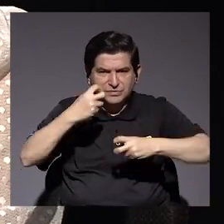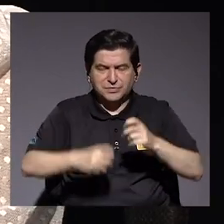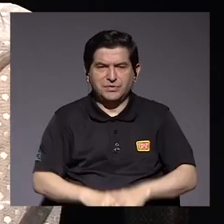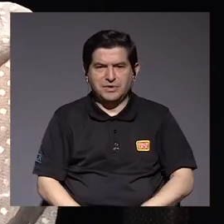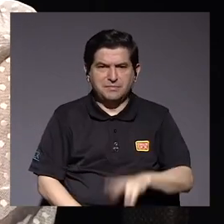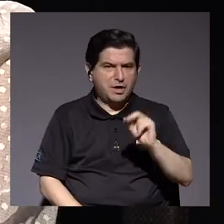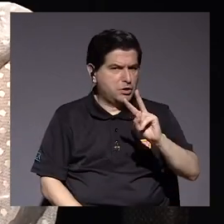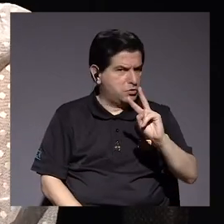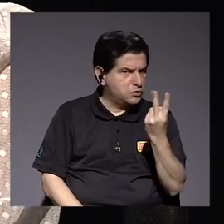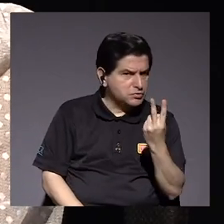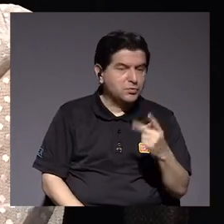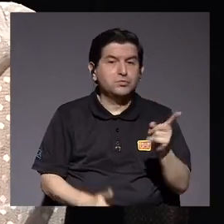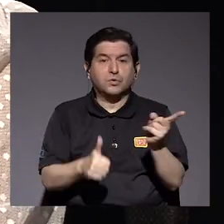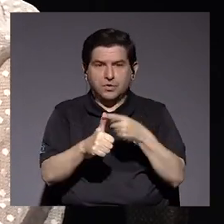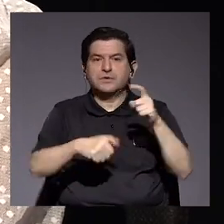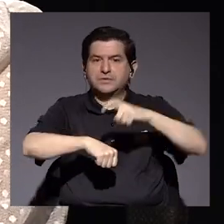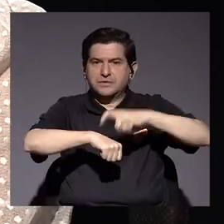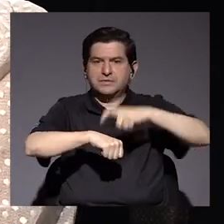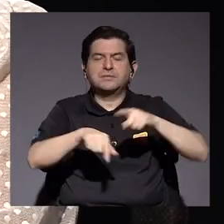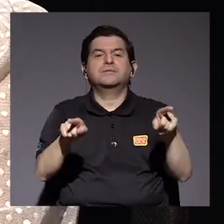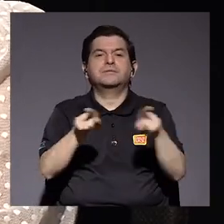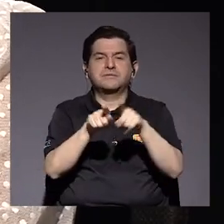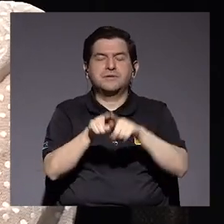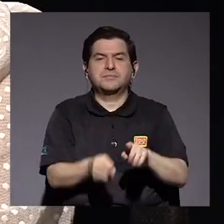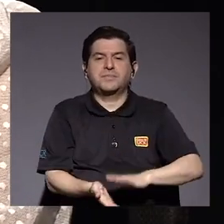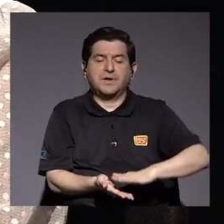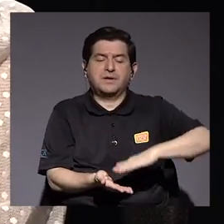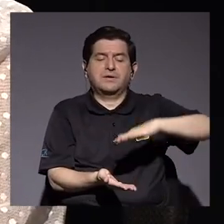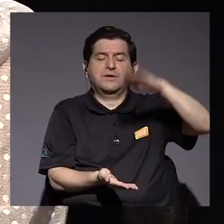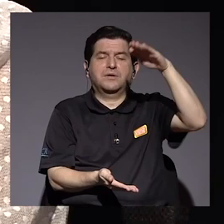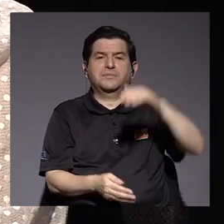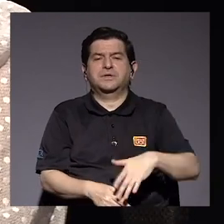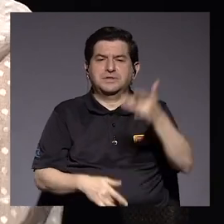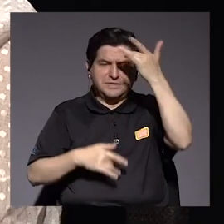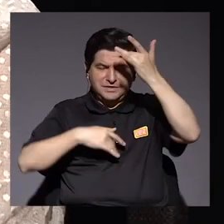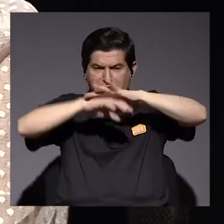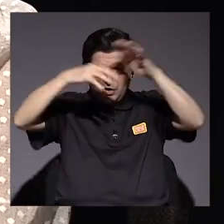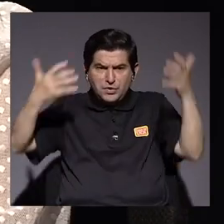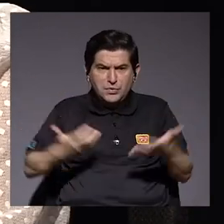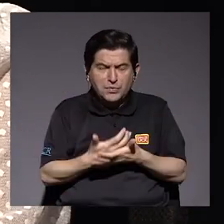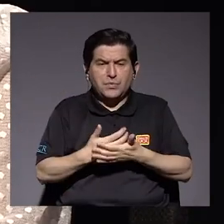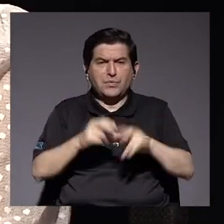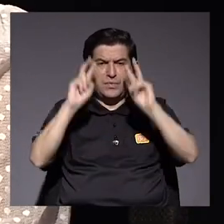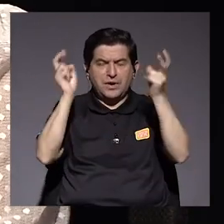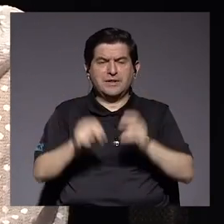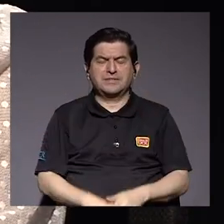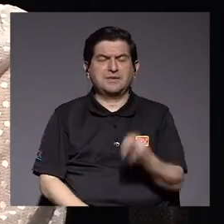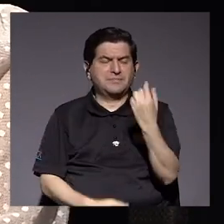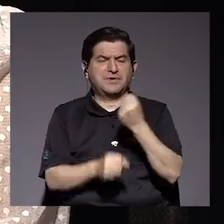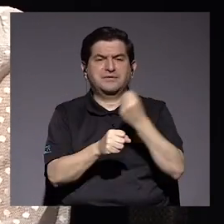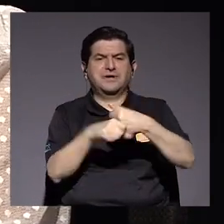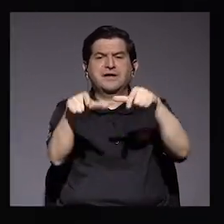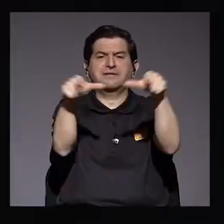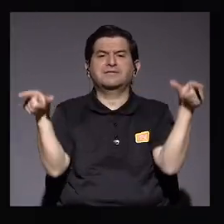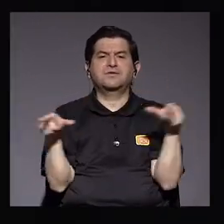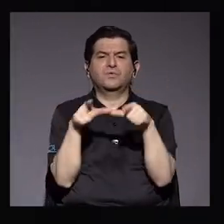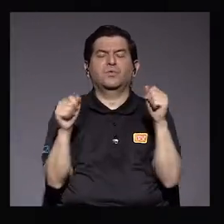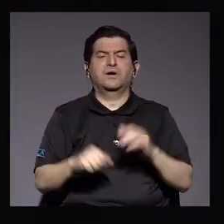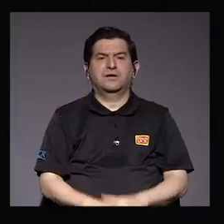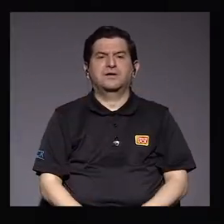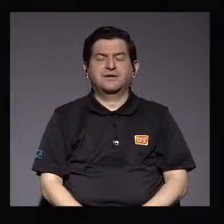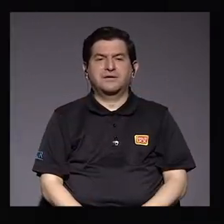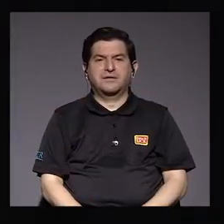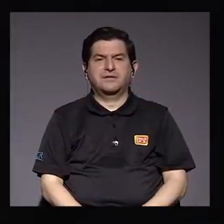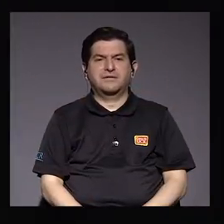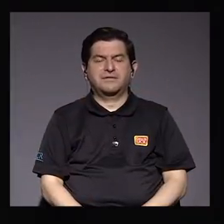no secundario es un problema primario que además ha aumentado la pandemia con el tema del desempleo en la zona la